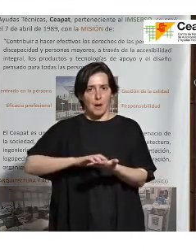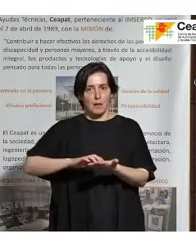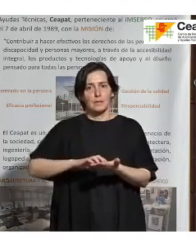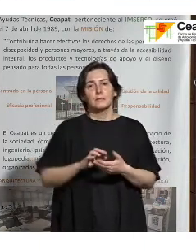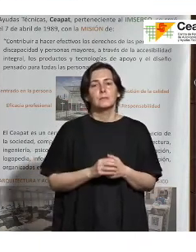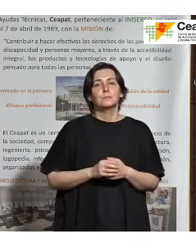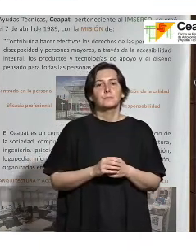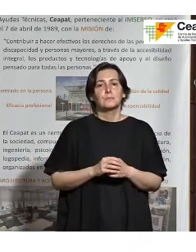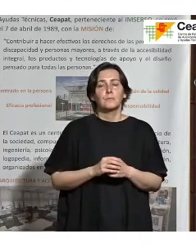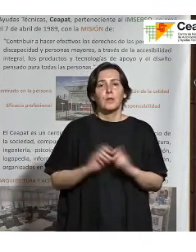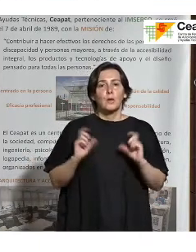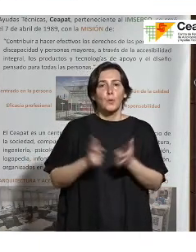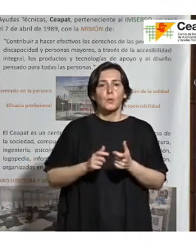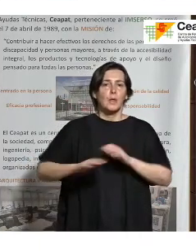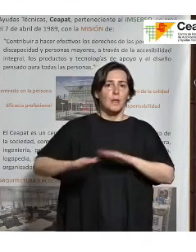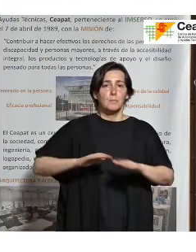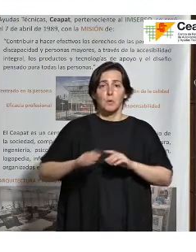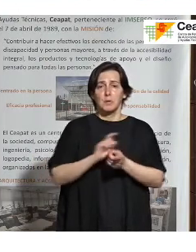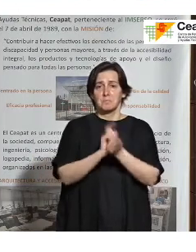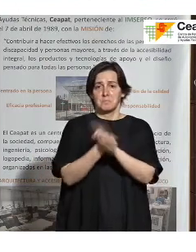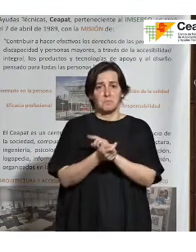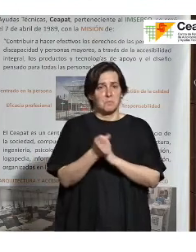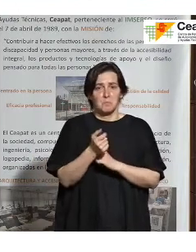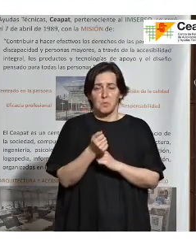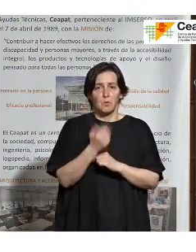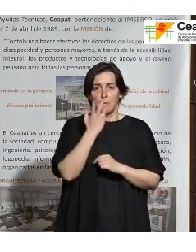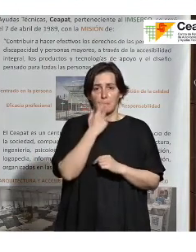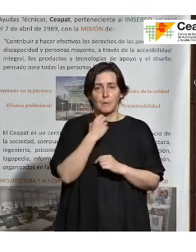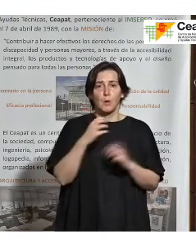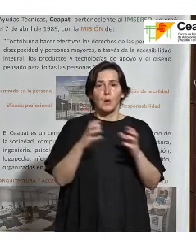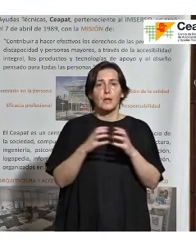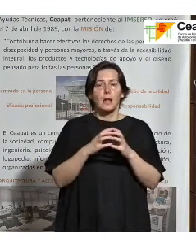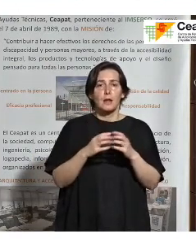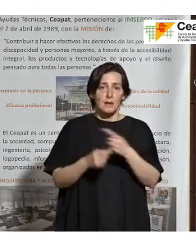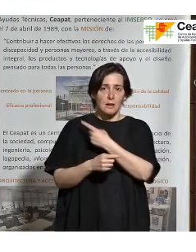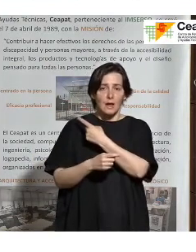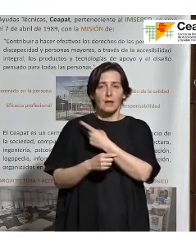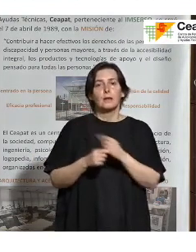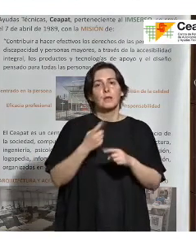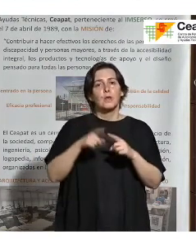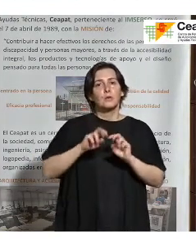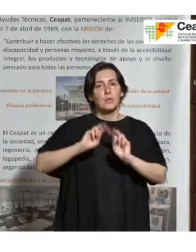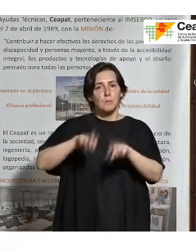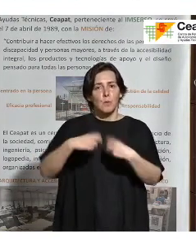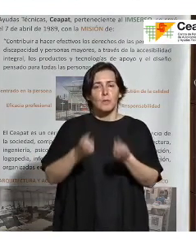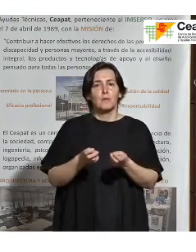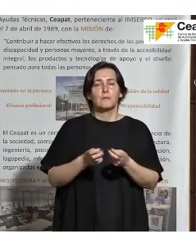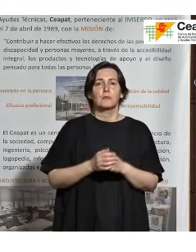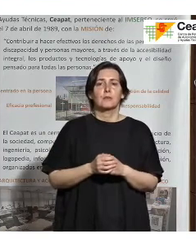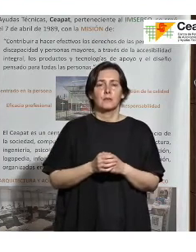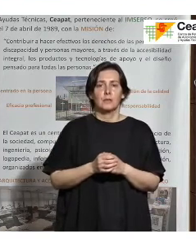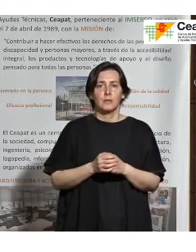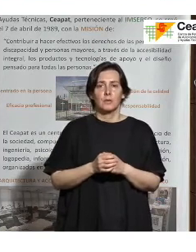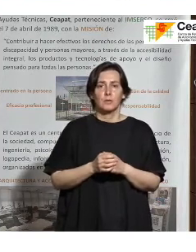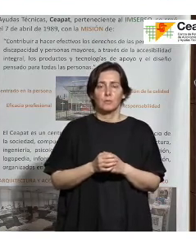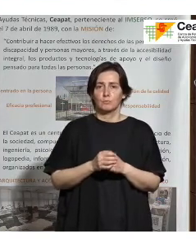cuanto a la unidad móvil, no ha habido grandes cambios. En naranjita pongo aquellas cosas que se han modificado, pues que tiene que llegar en el menor